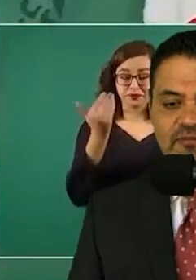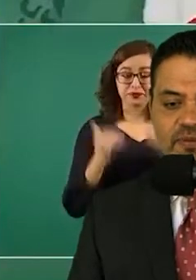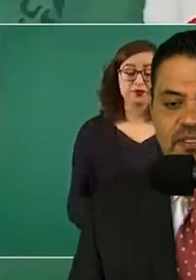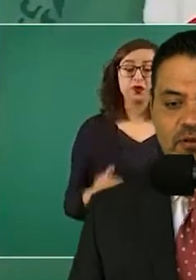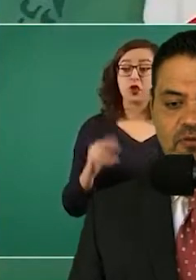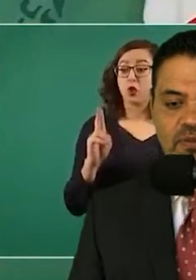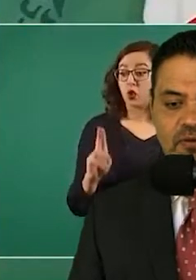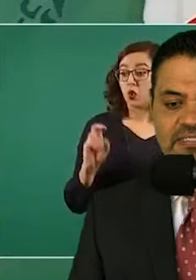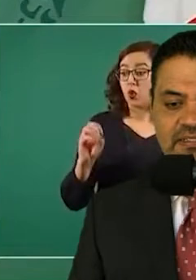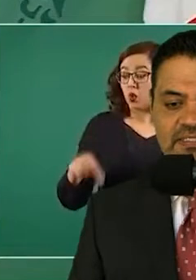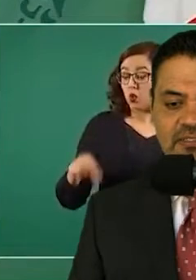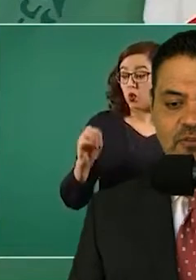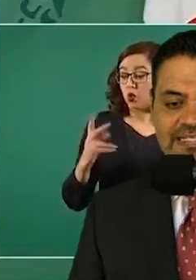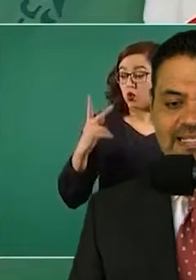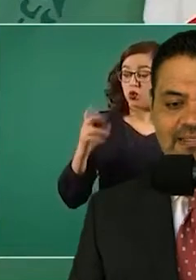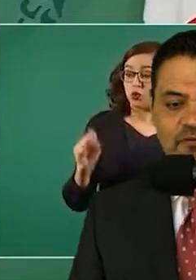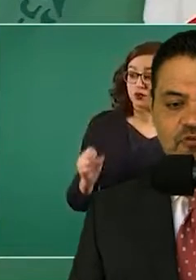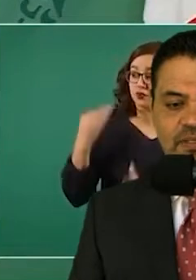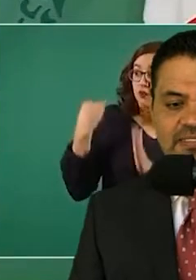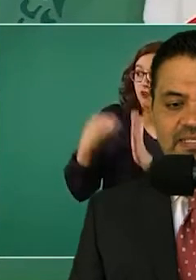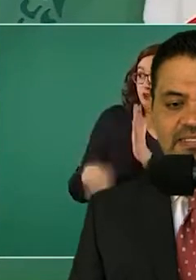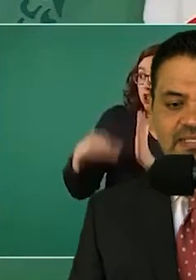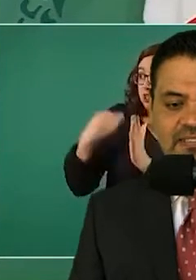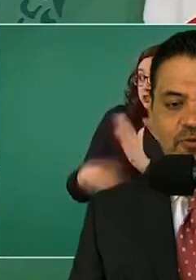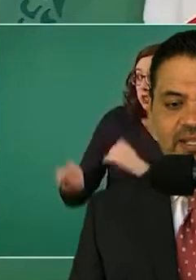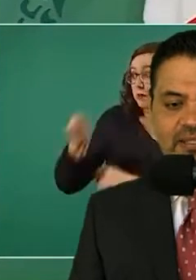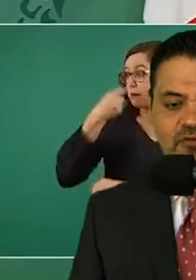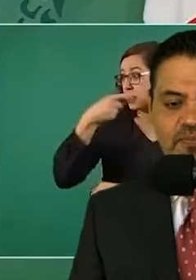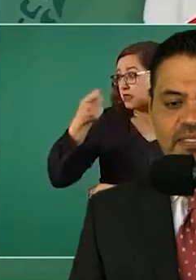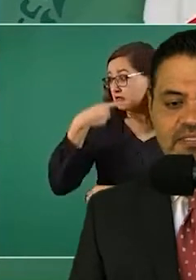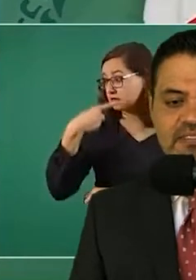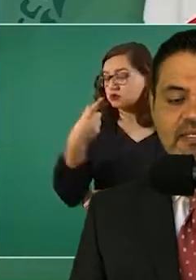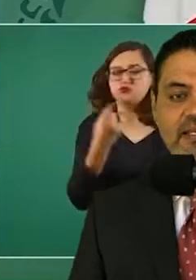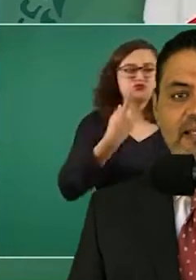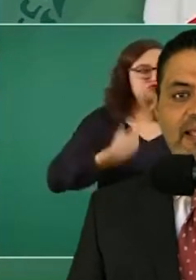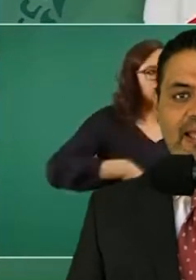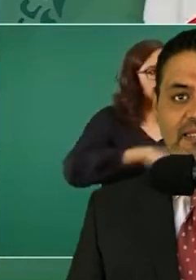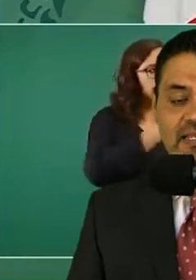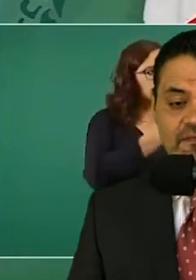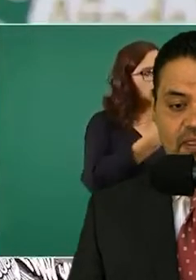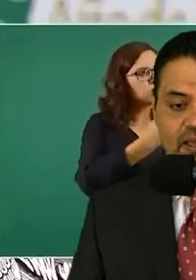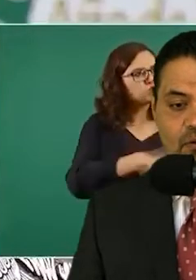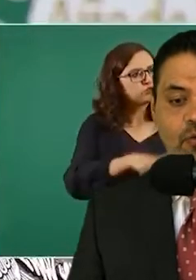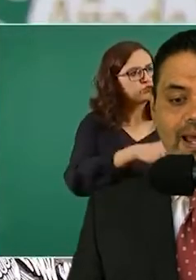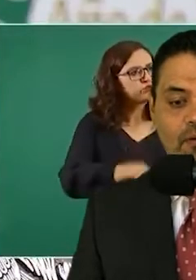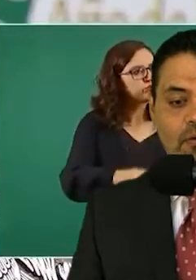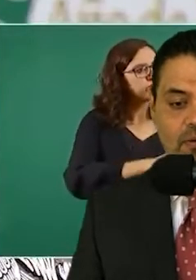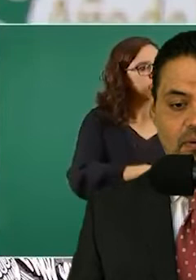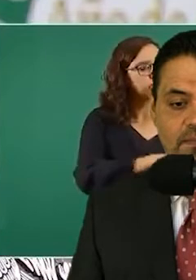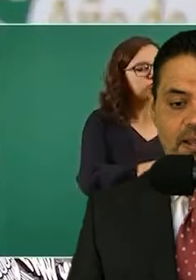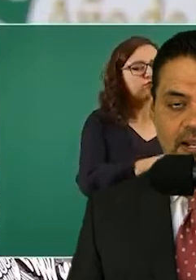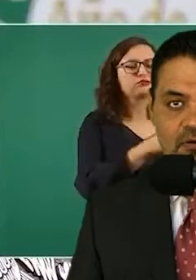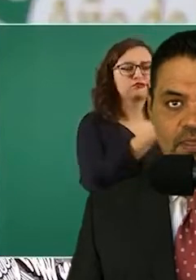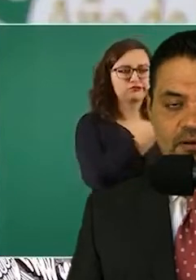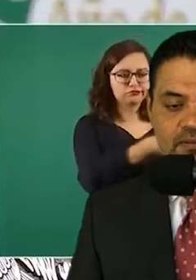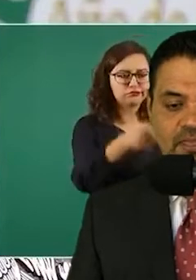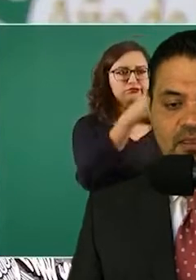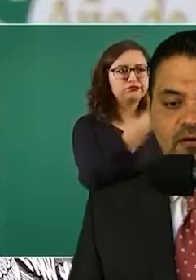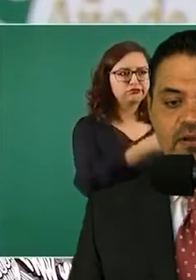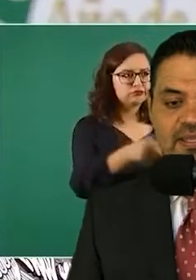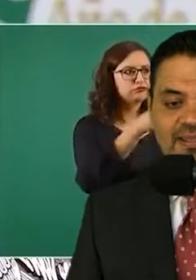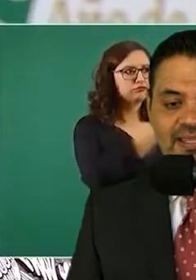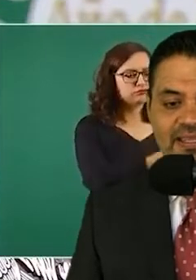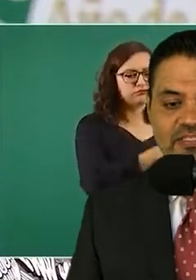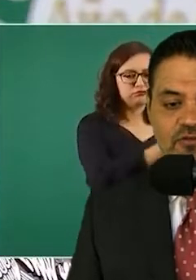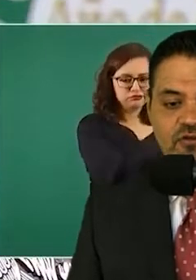.624.768.642 piezas, que significan un ahorro para el Gobierno de